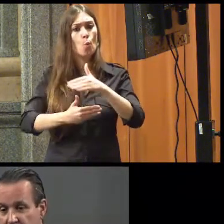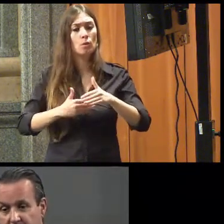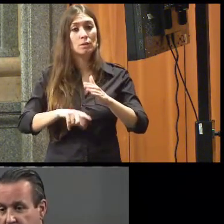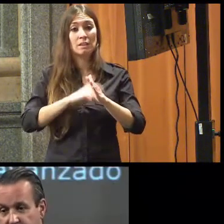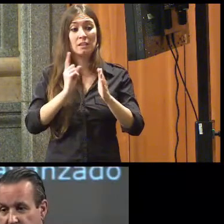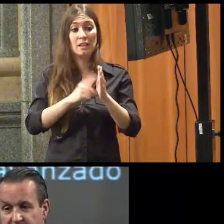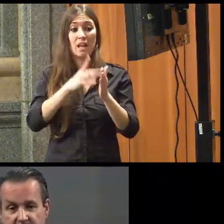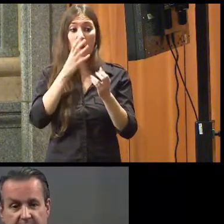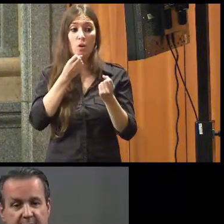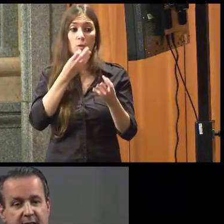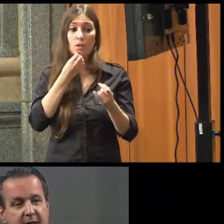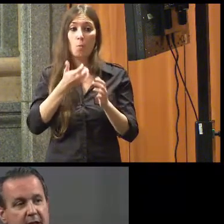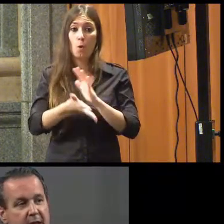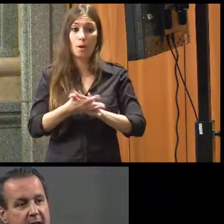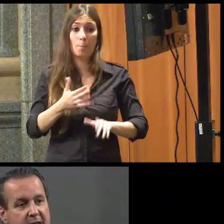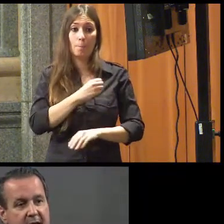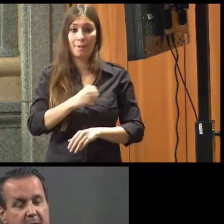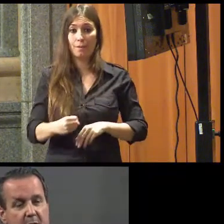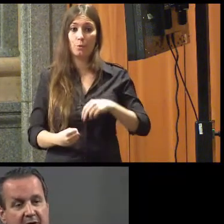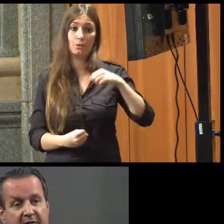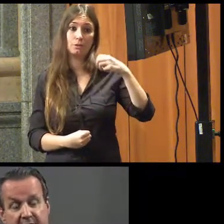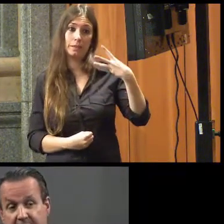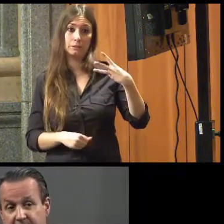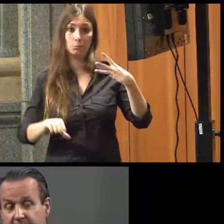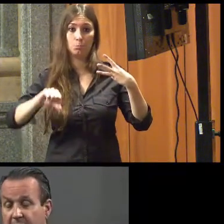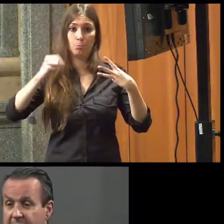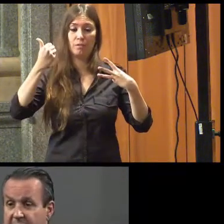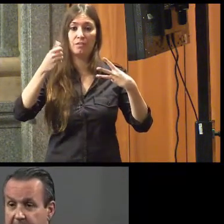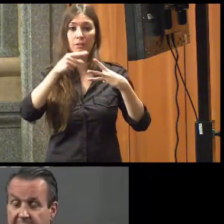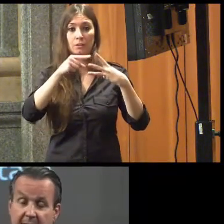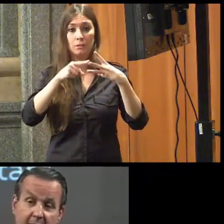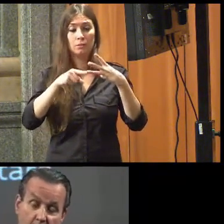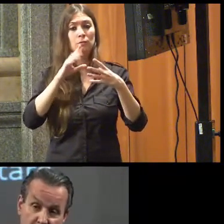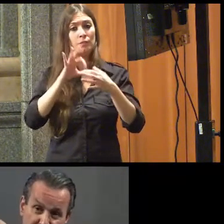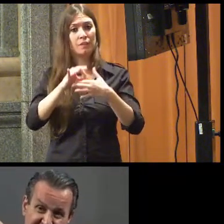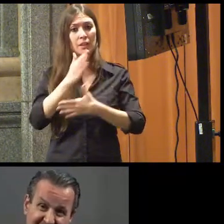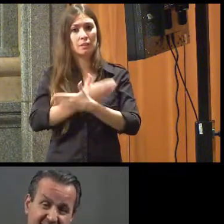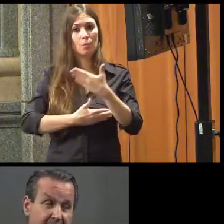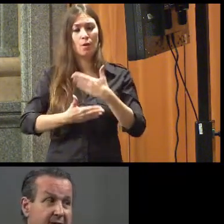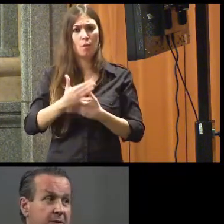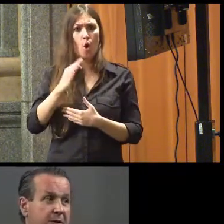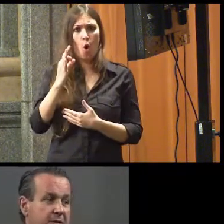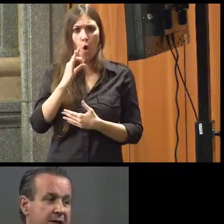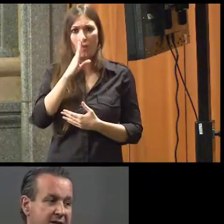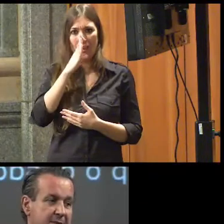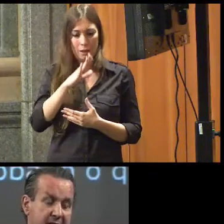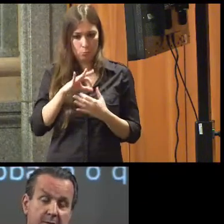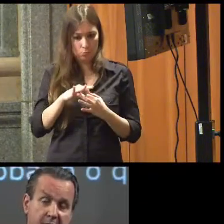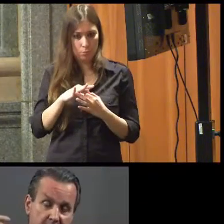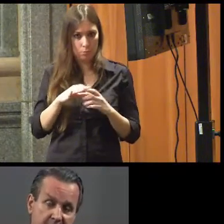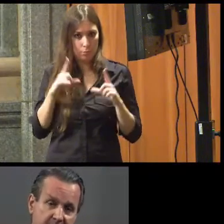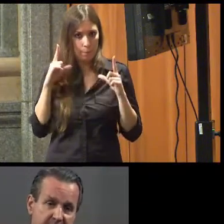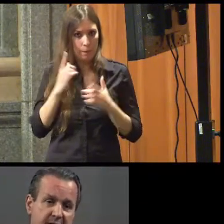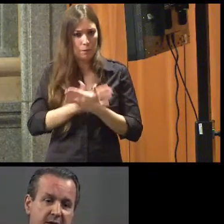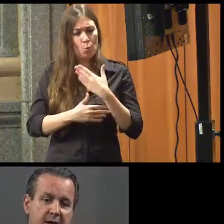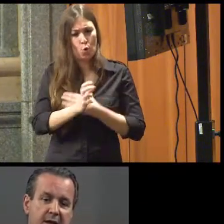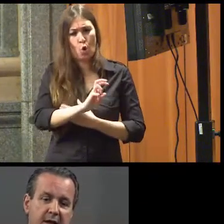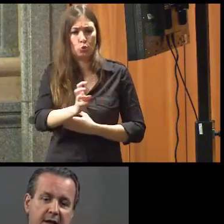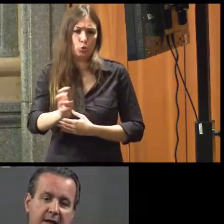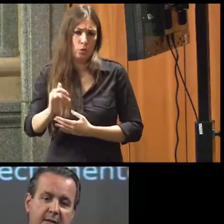que ahora contaré rápidamente tres, que se han aprobado, que afectan a la discapacidad o que son directamente protagonistas de la discapacidad porque hay otras más,